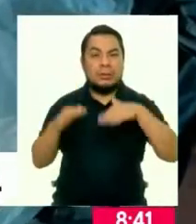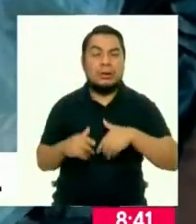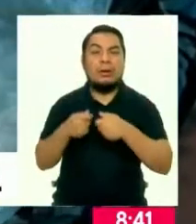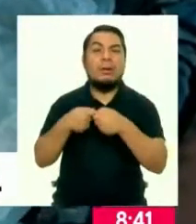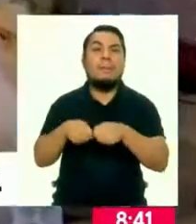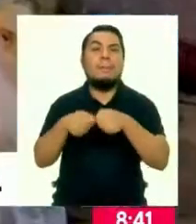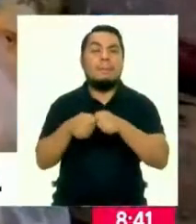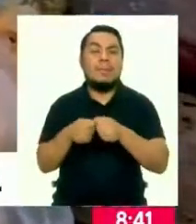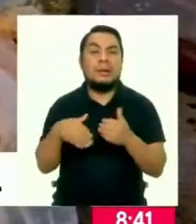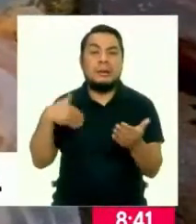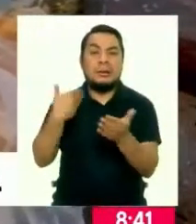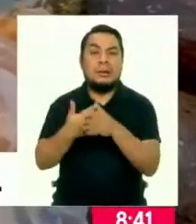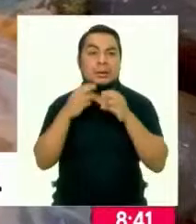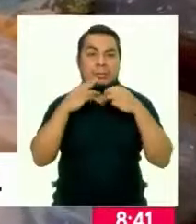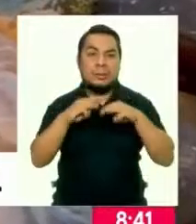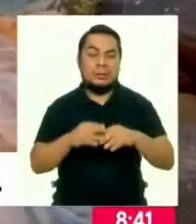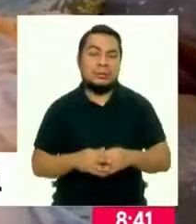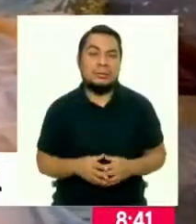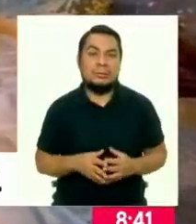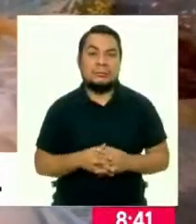de plásticos que llegan al mar.